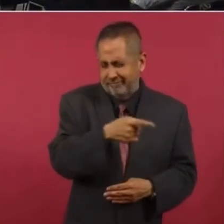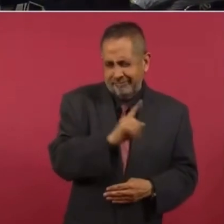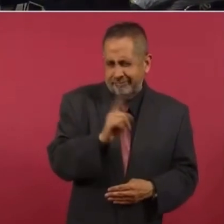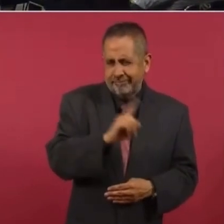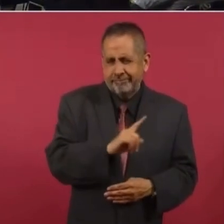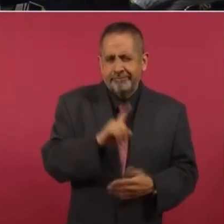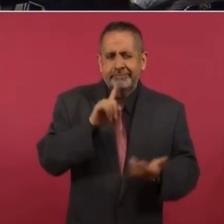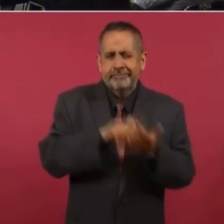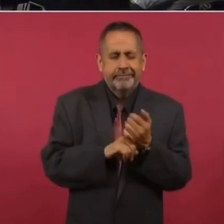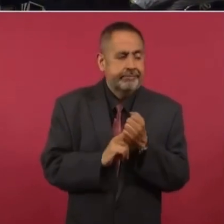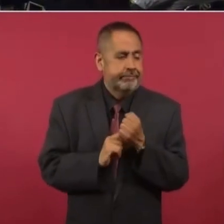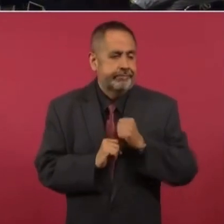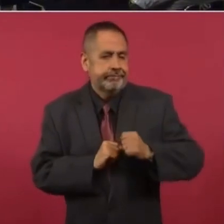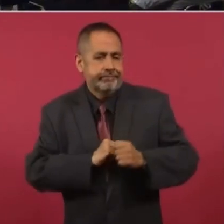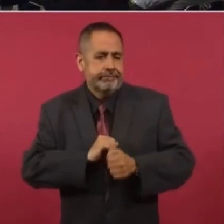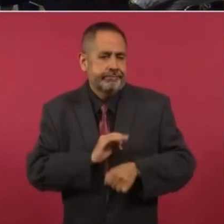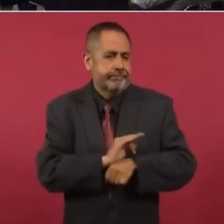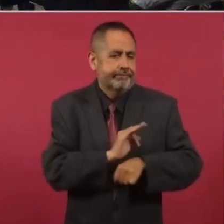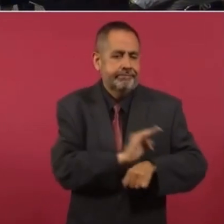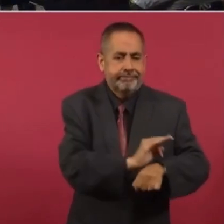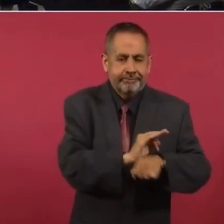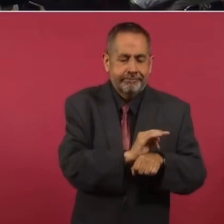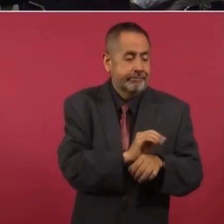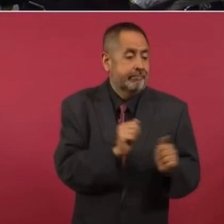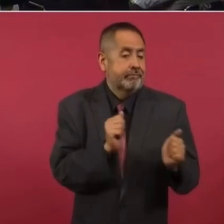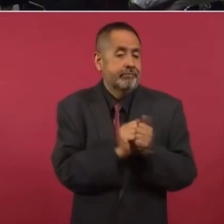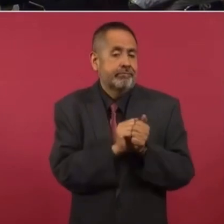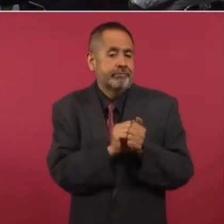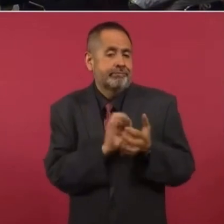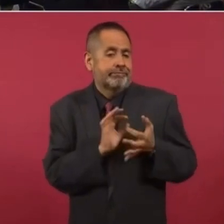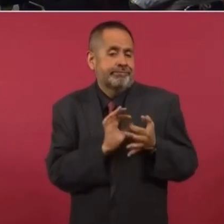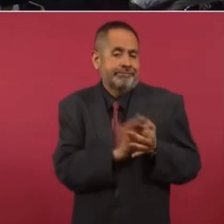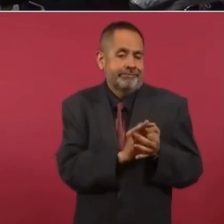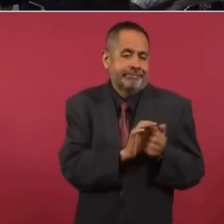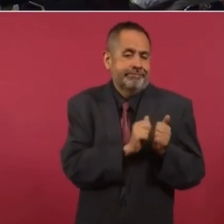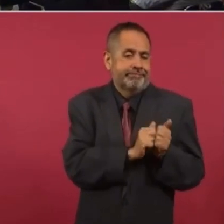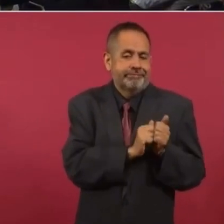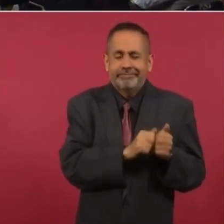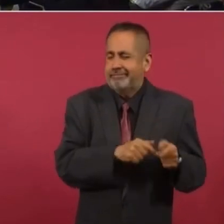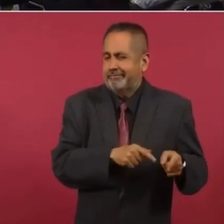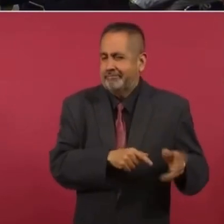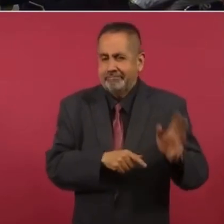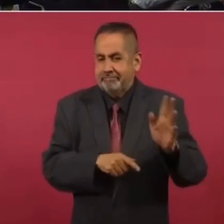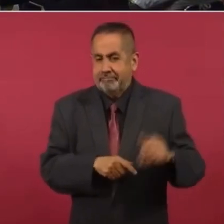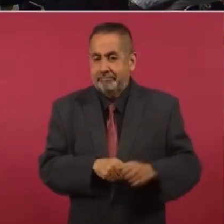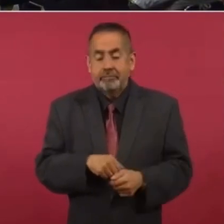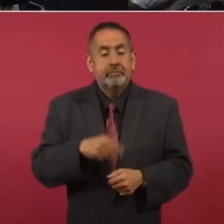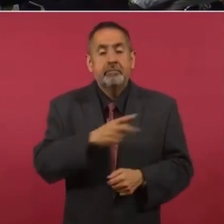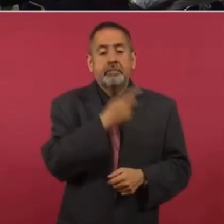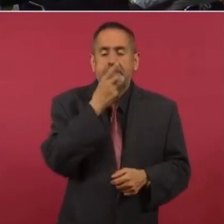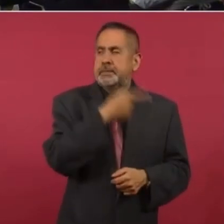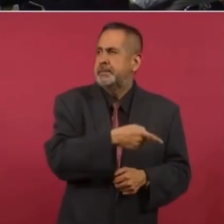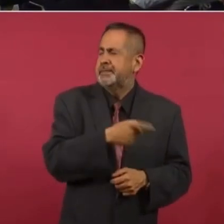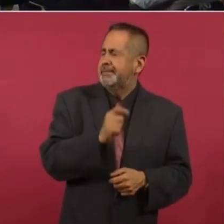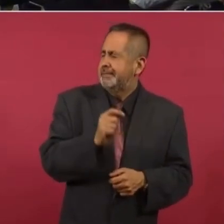era un traficante de influencia cercano al poder. Dijo, ¿quién